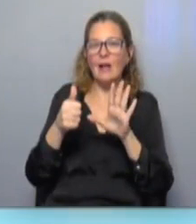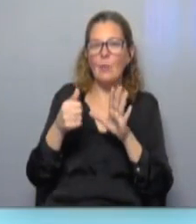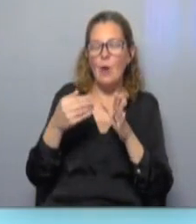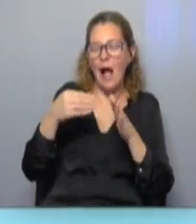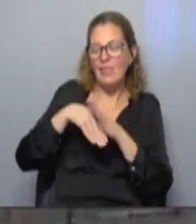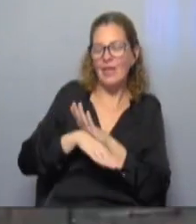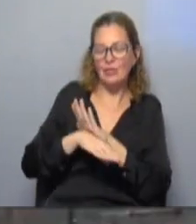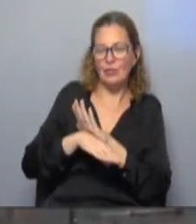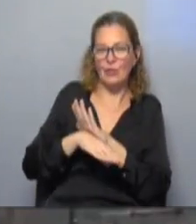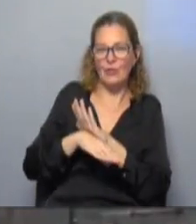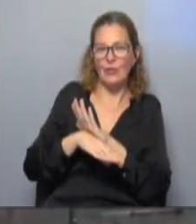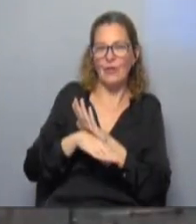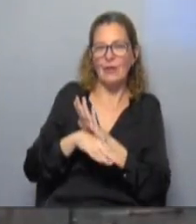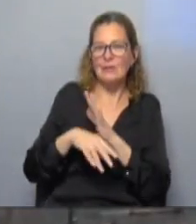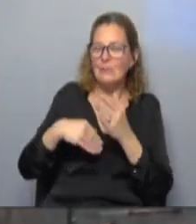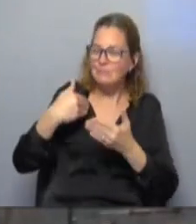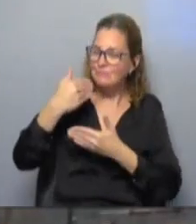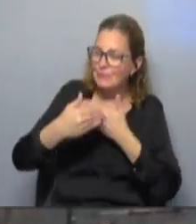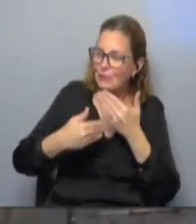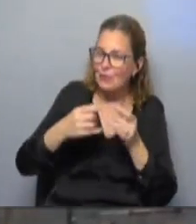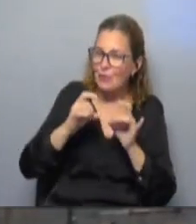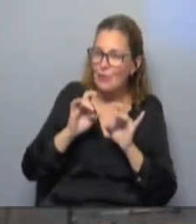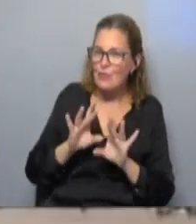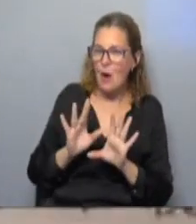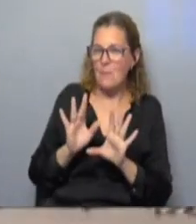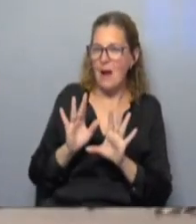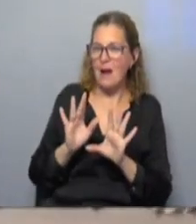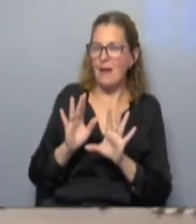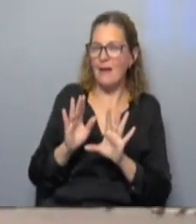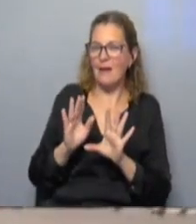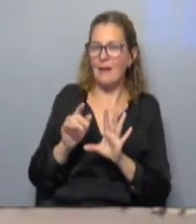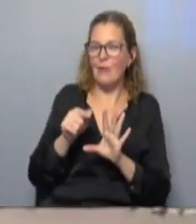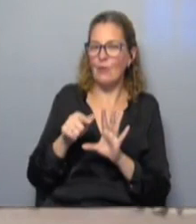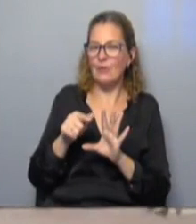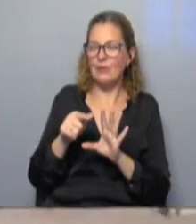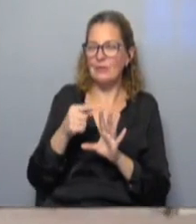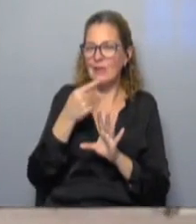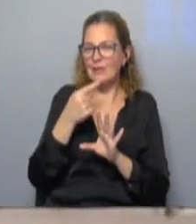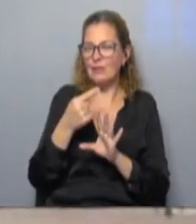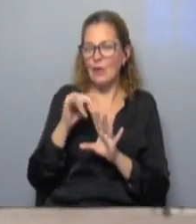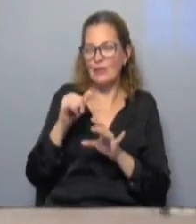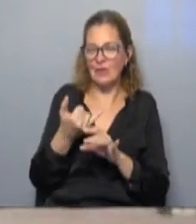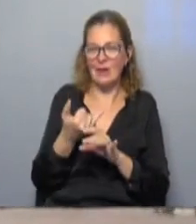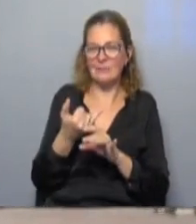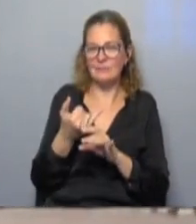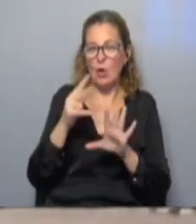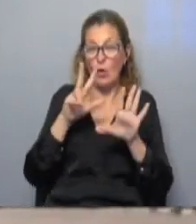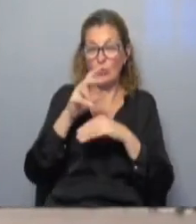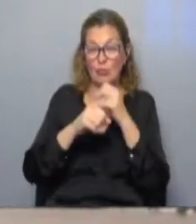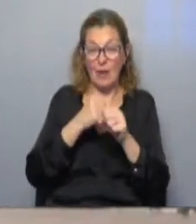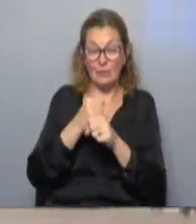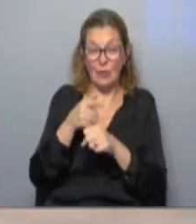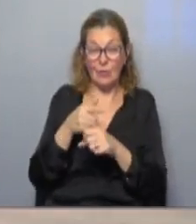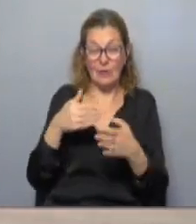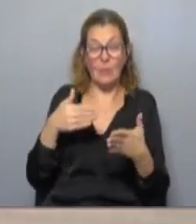interna cubana este proceso de normalización esté hoy anunciado hace ya 8 años hoy